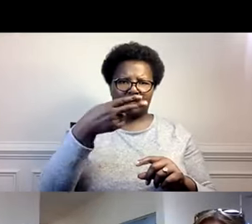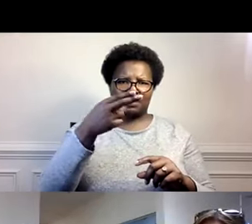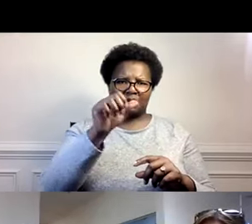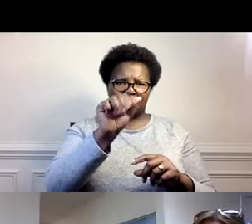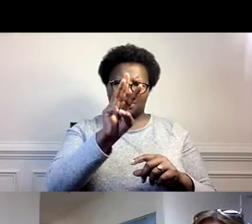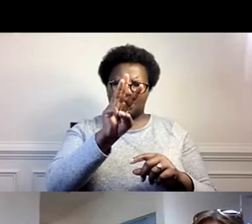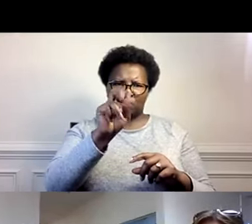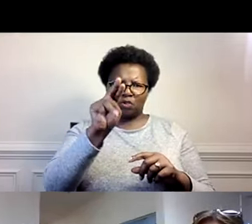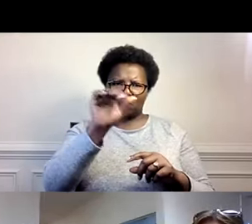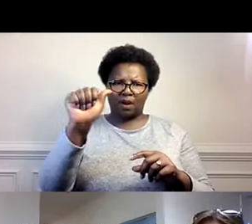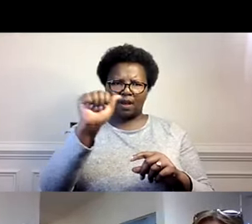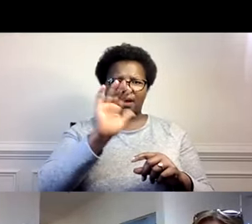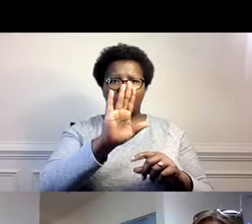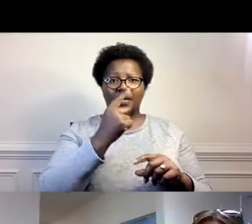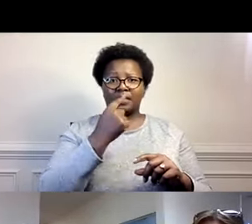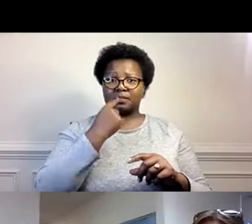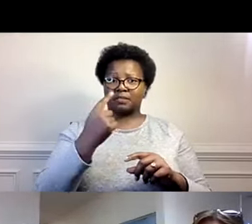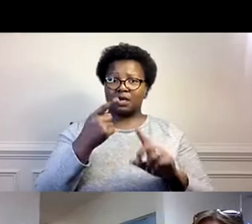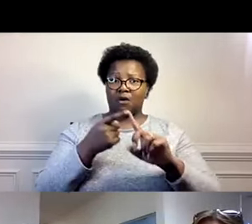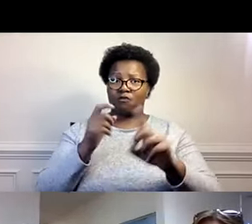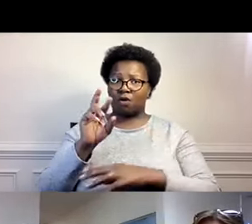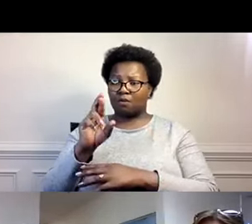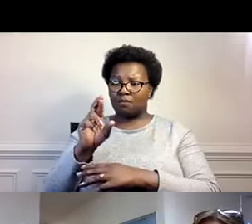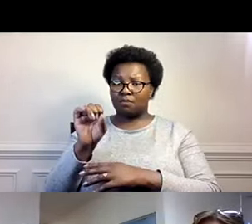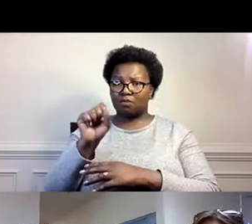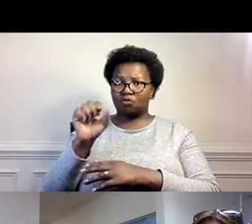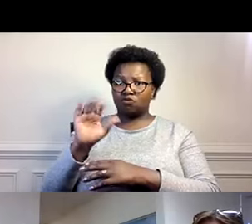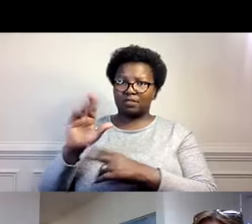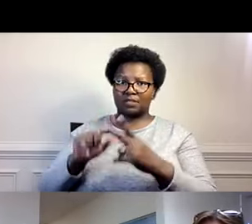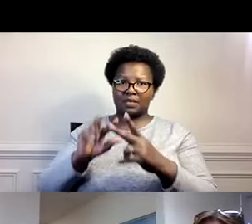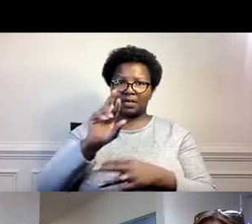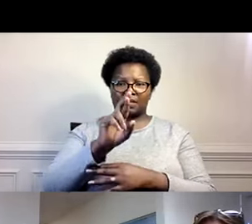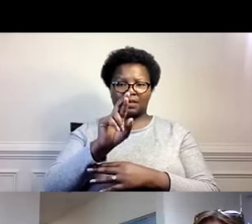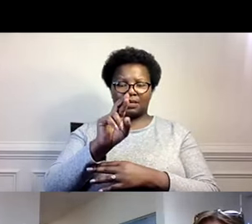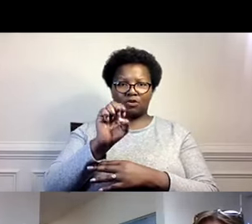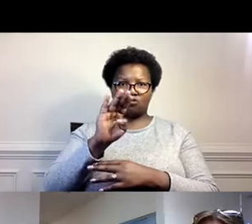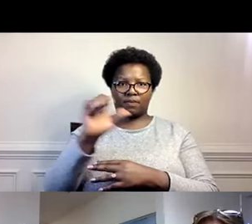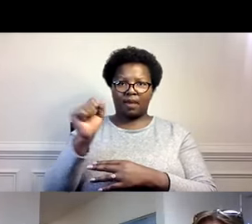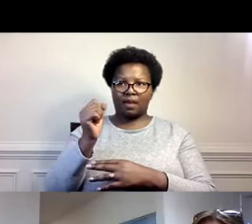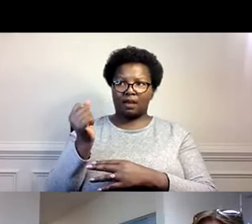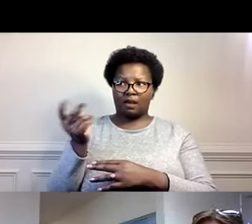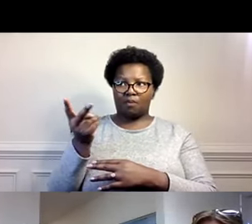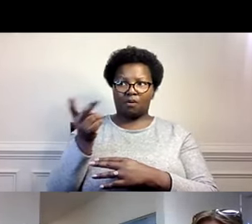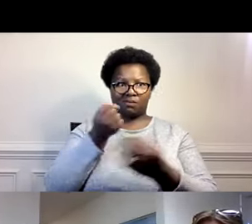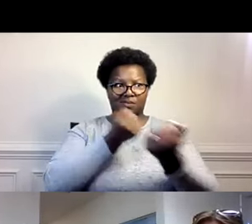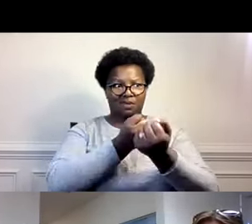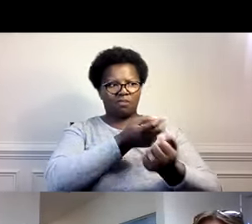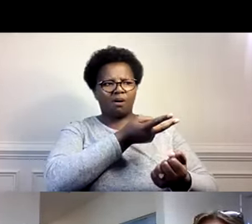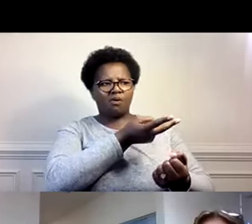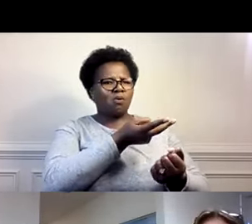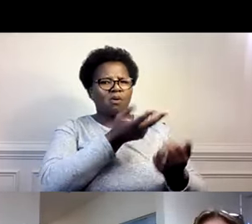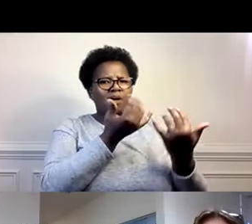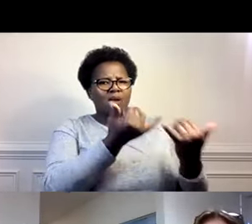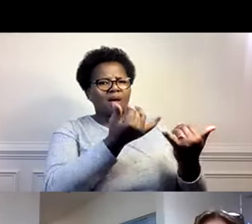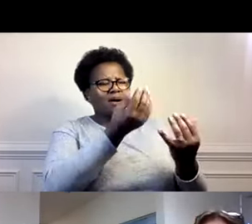todos ustedes que reciben servicios, sea de Rosa o de Rebeca. Pero para ti, Shauna. Esteban.